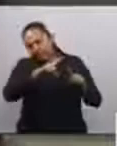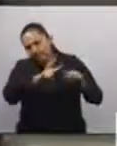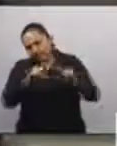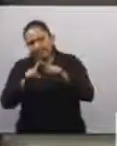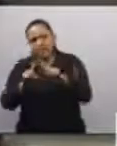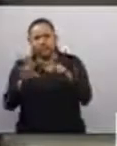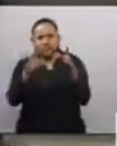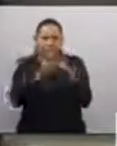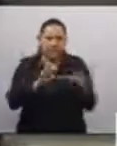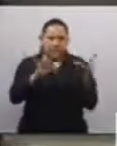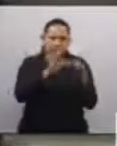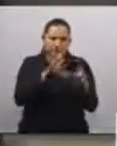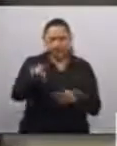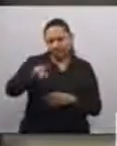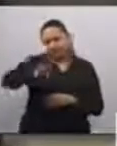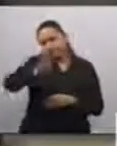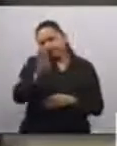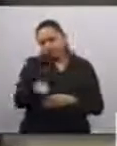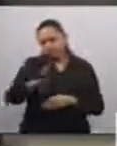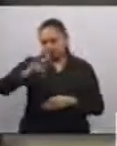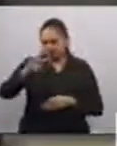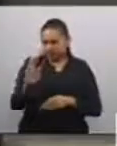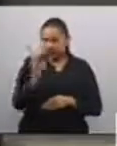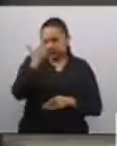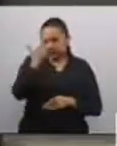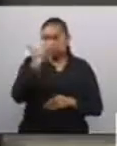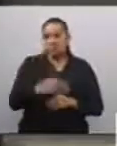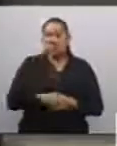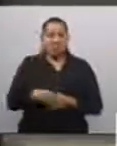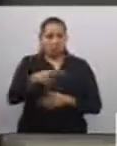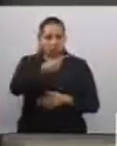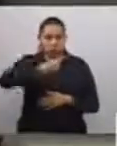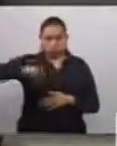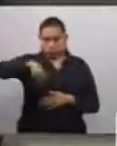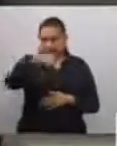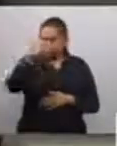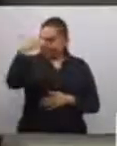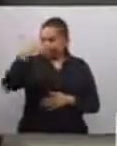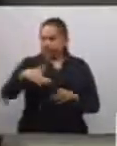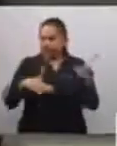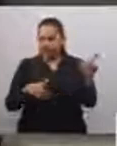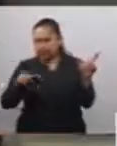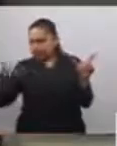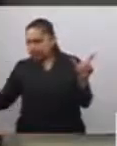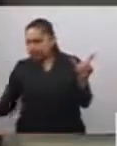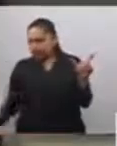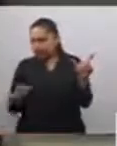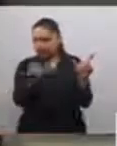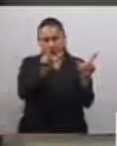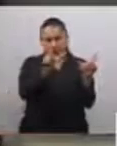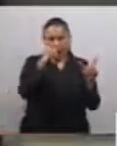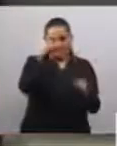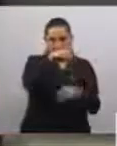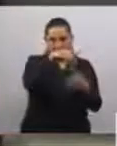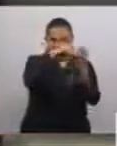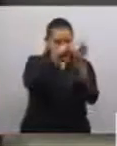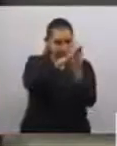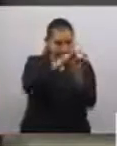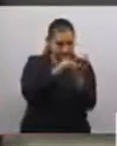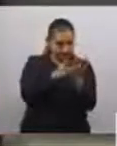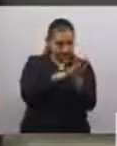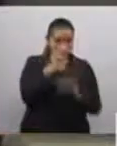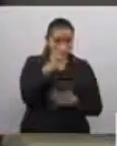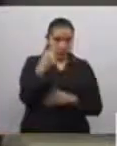queda la menor duda que con este nombre las y los michoacanos se identifican plenamente, ya que han